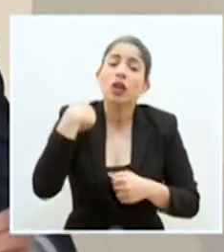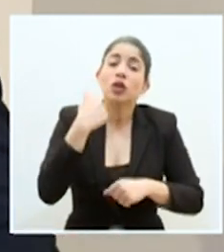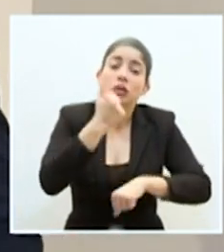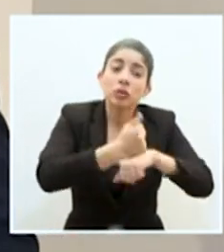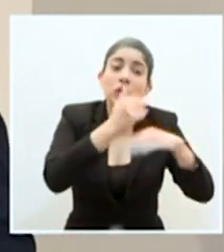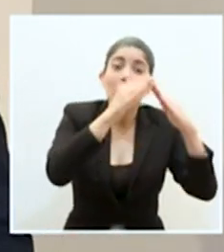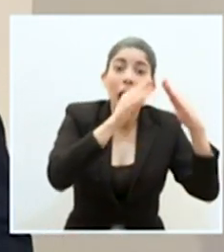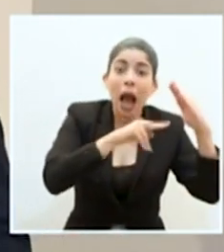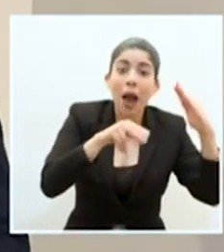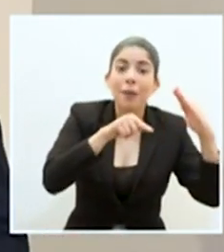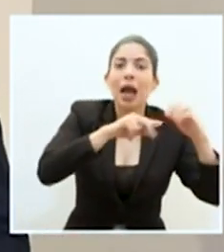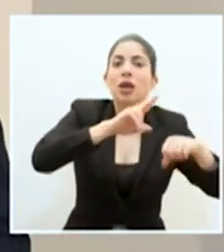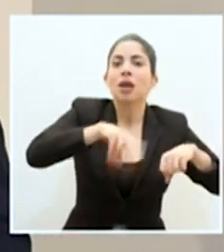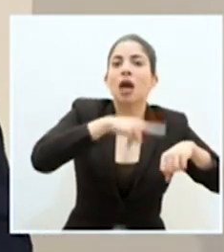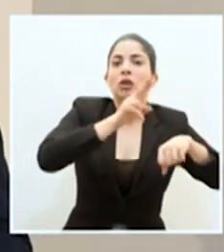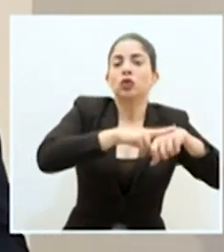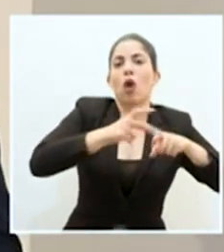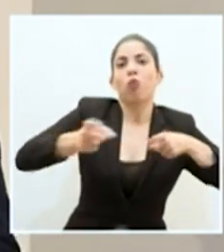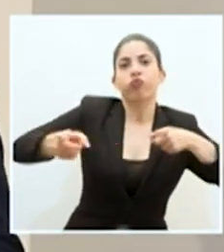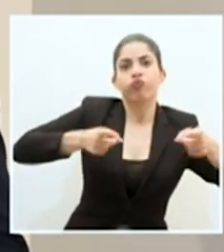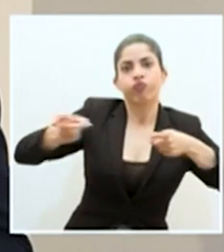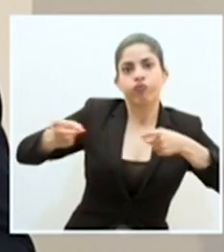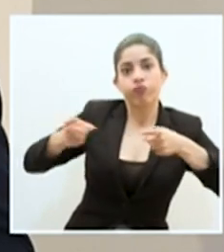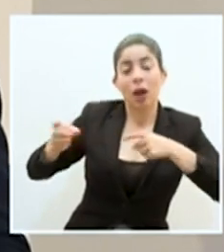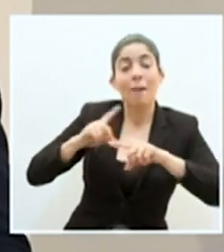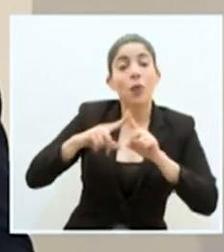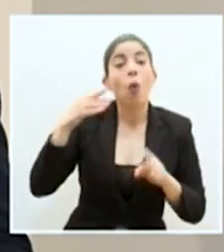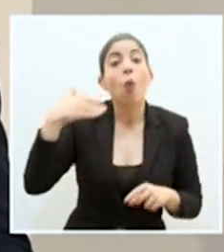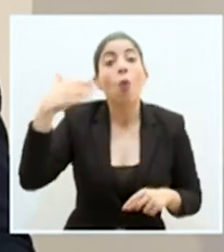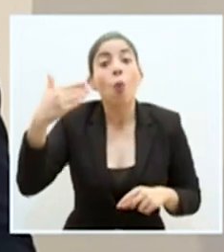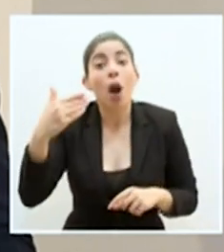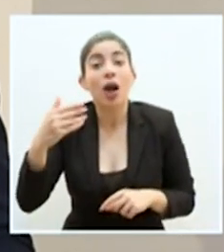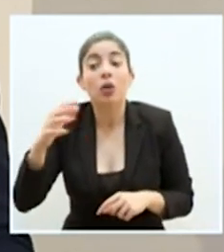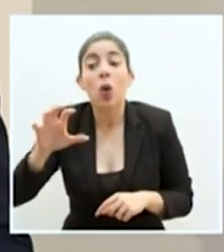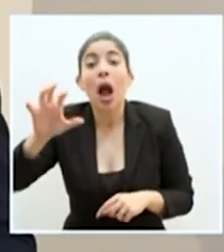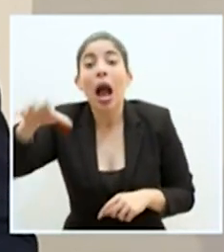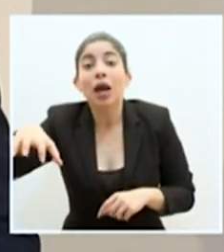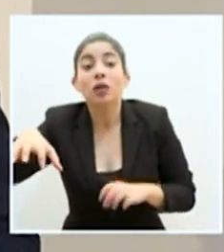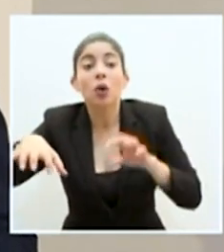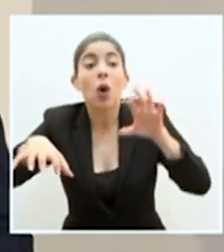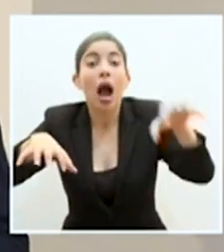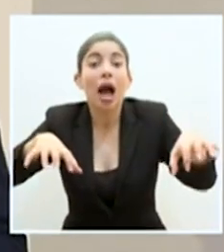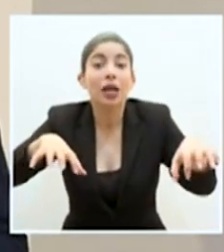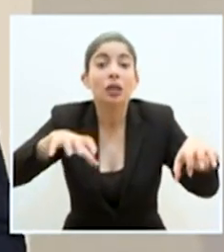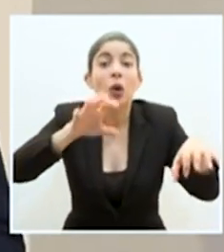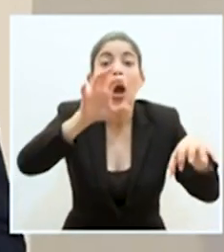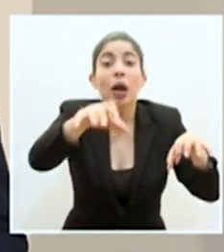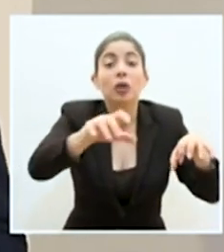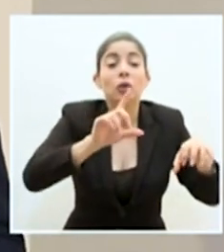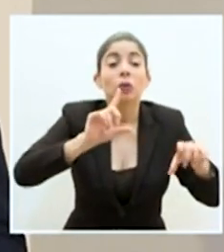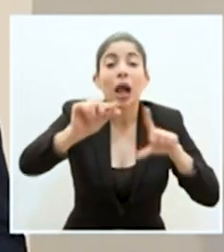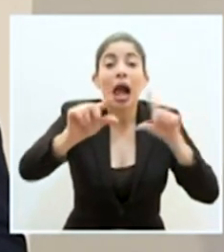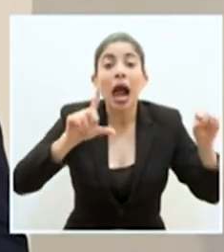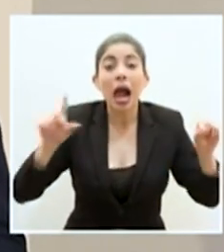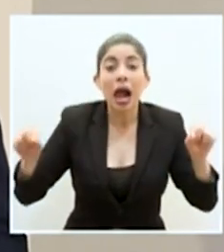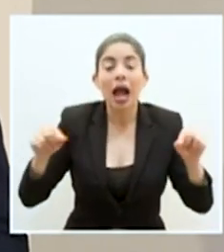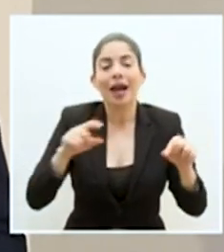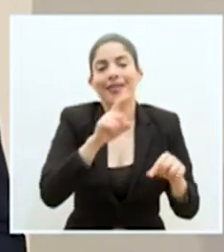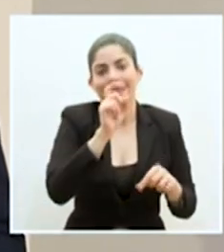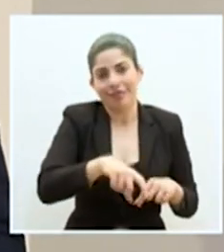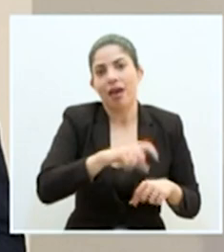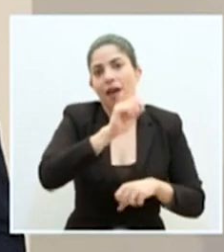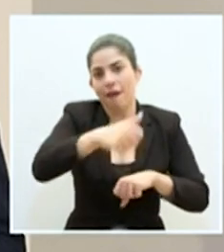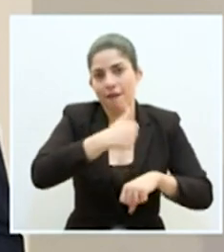coordinando desde el nivel nacional, pero que cuando hay casos en cantones por el asunto del desplazamiento y todo, tenemos que hacer